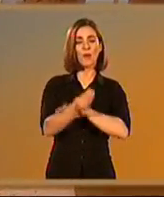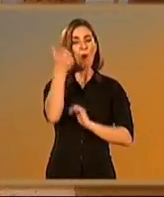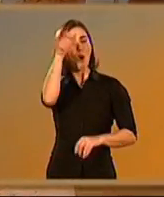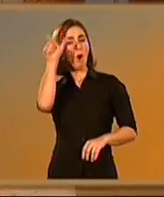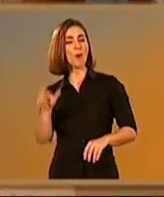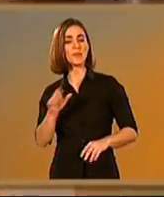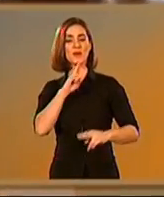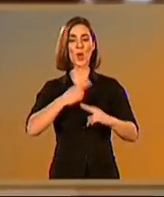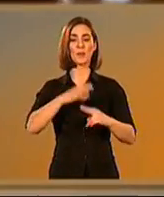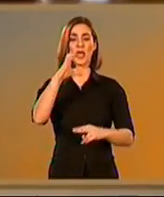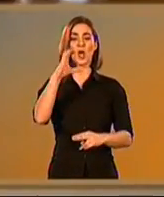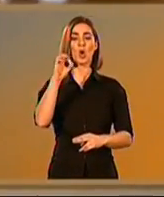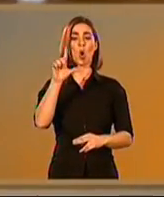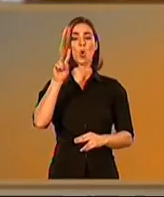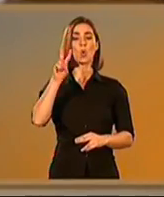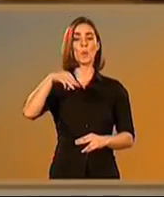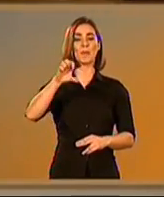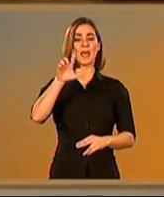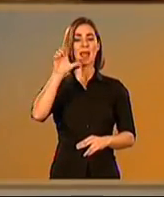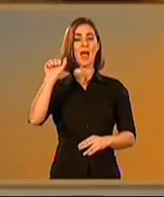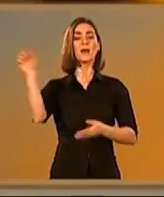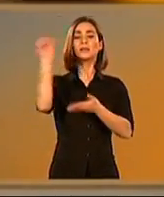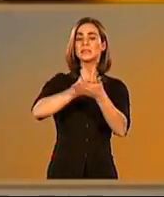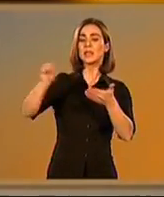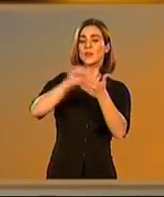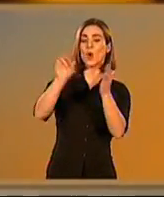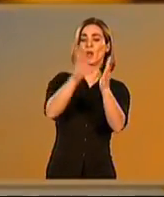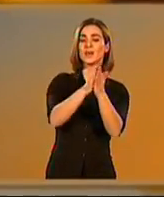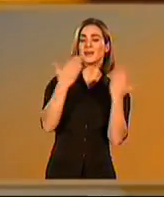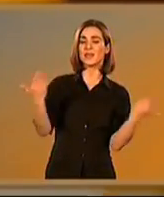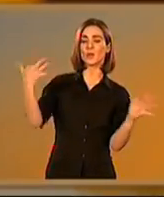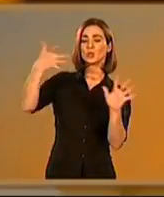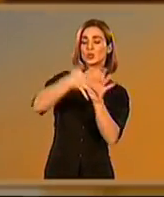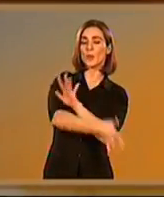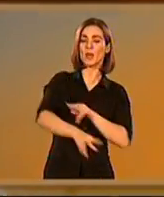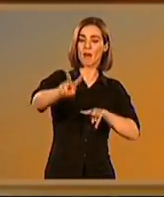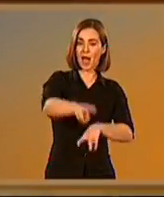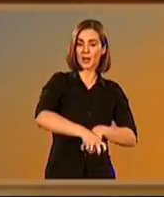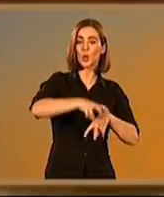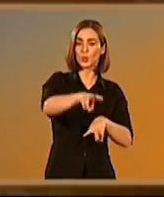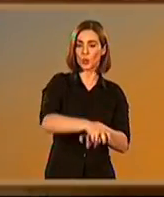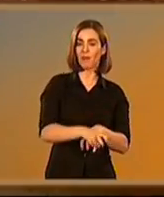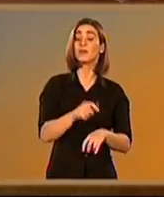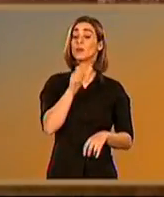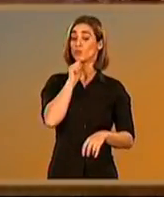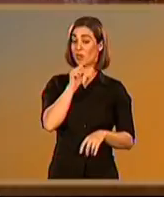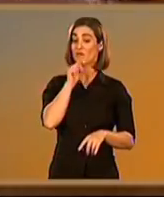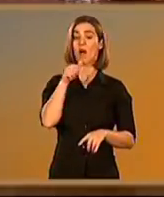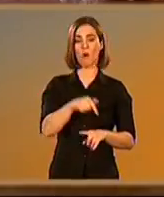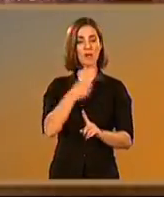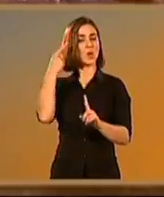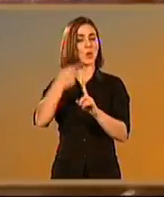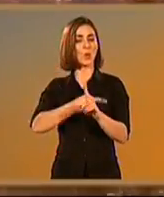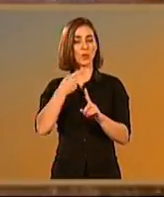En Gadir nació Junio Moderato Columela, contemporáneo de Seneca y quizás la persona que más ha hecho por el